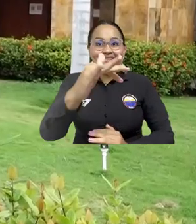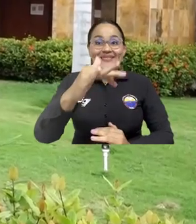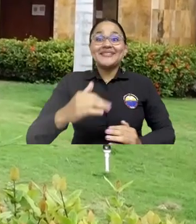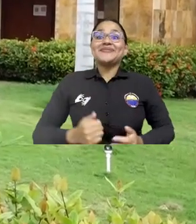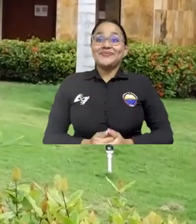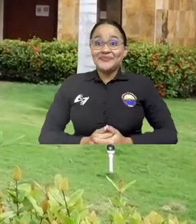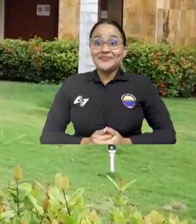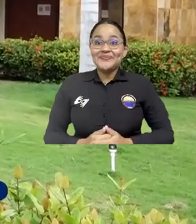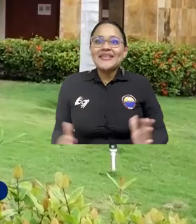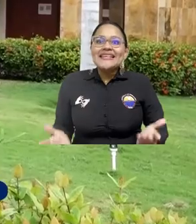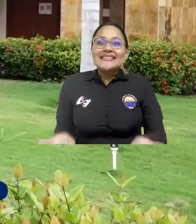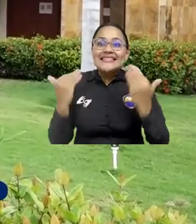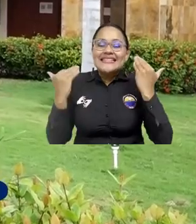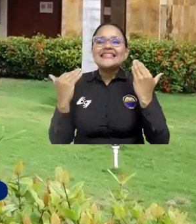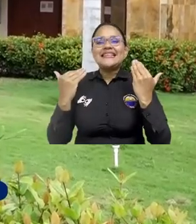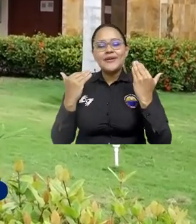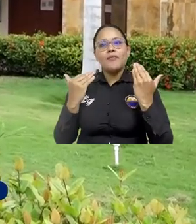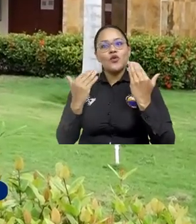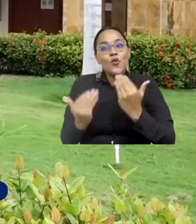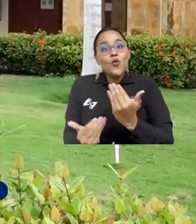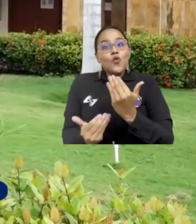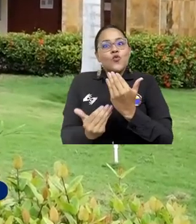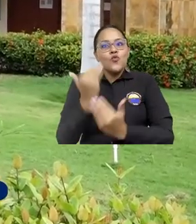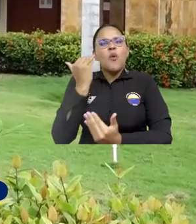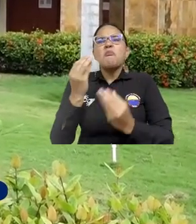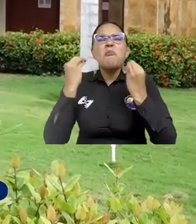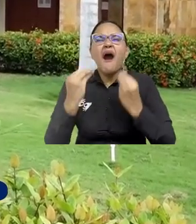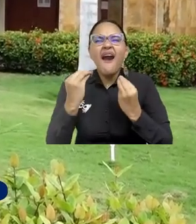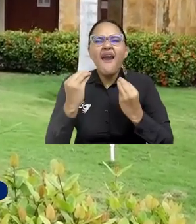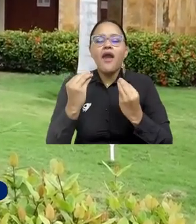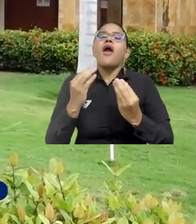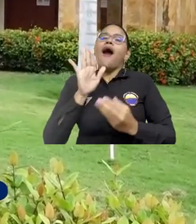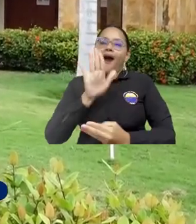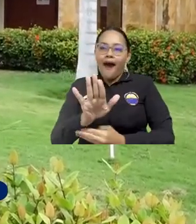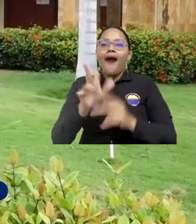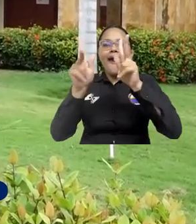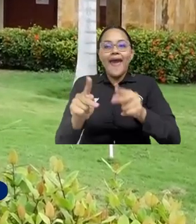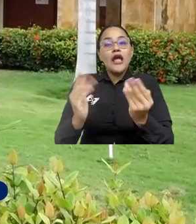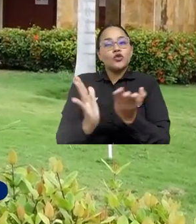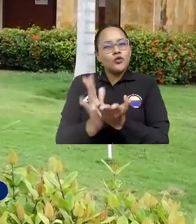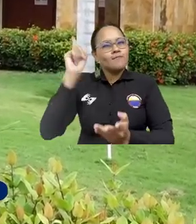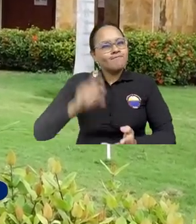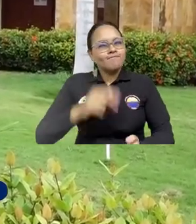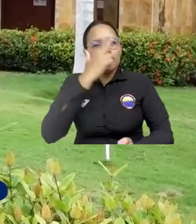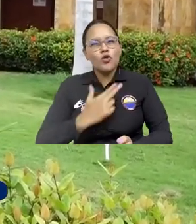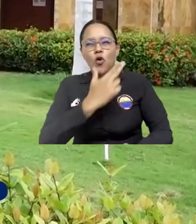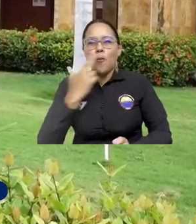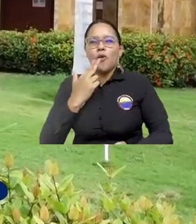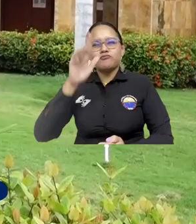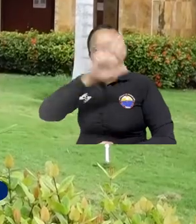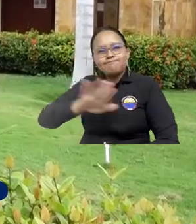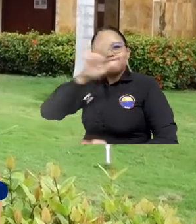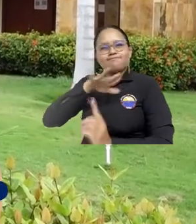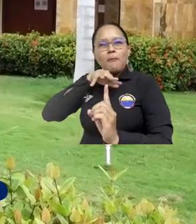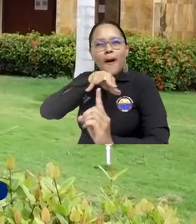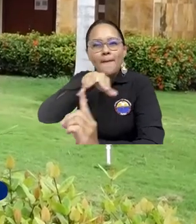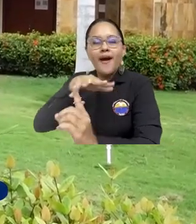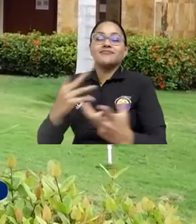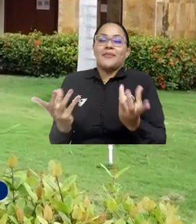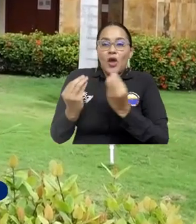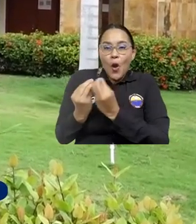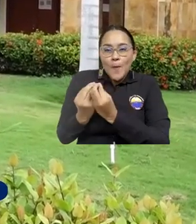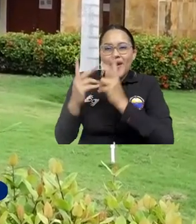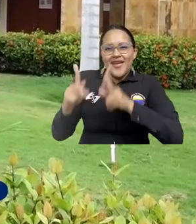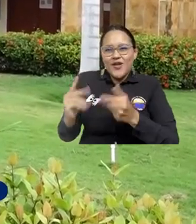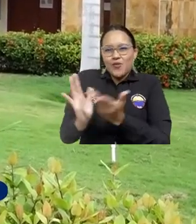Es una actualización que de fondo lo que busca es comprometer aún más a nuestros estudiantes con el territorio, con sus